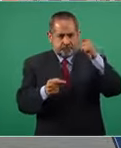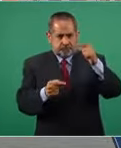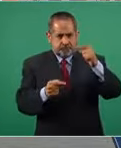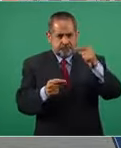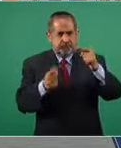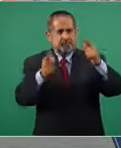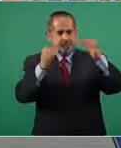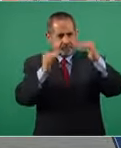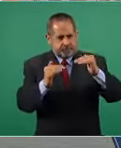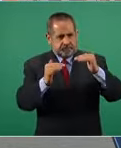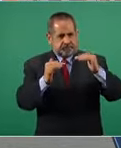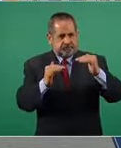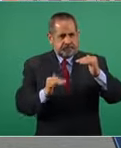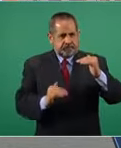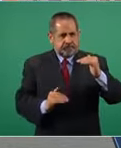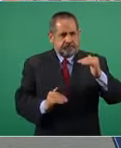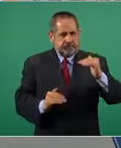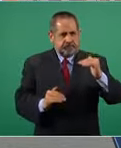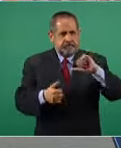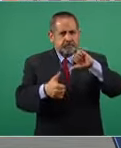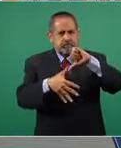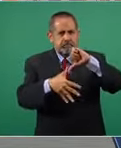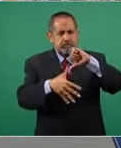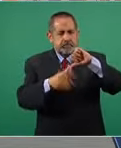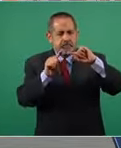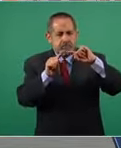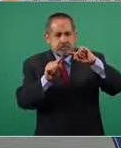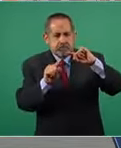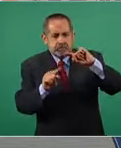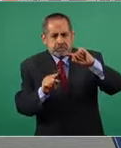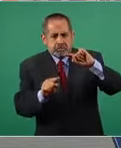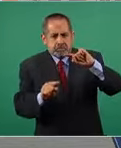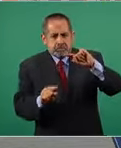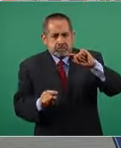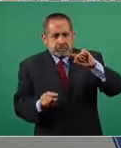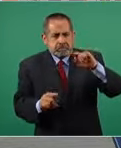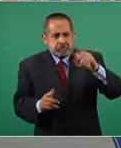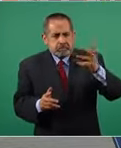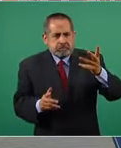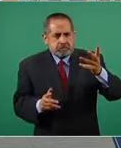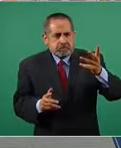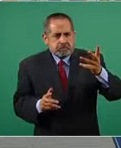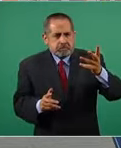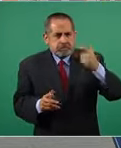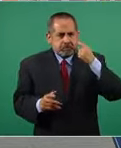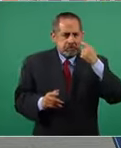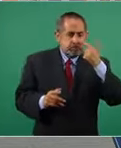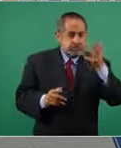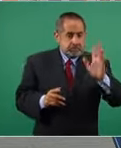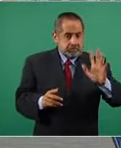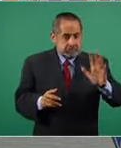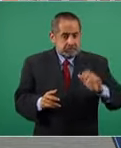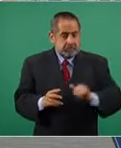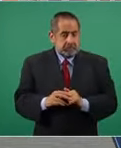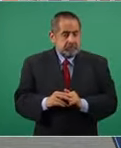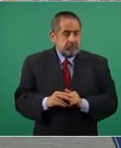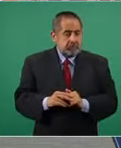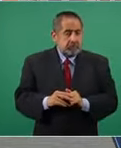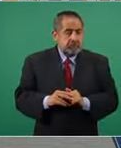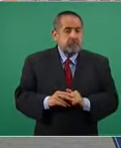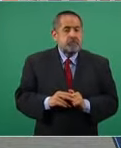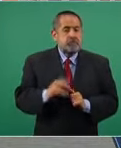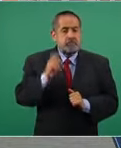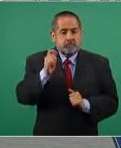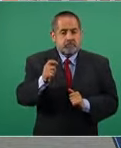bajamos América latina si lo vemos de acuerdo a